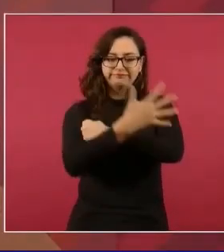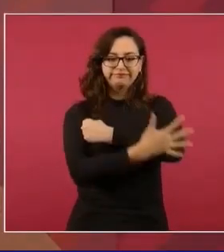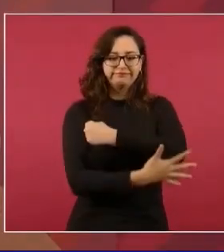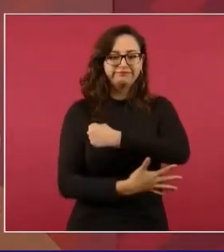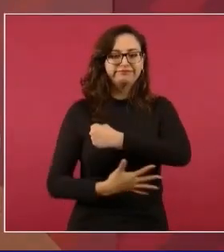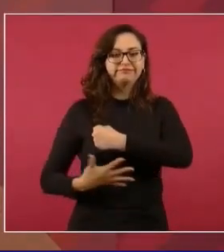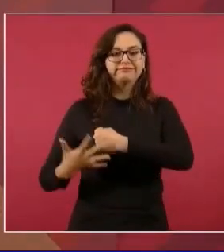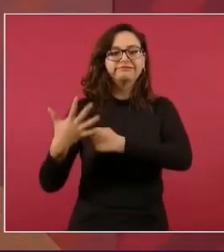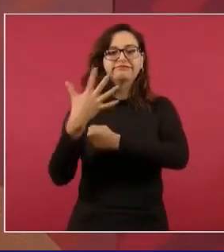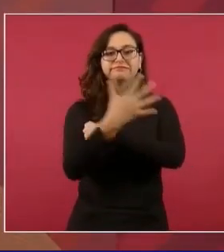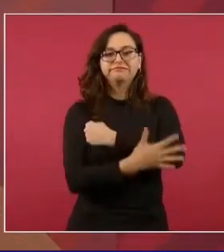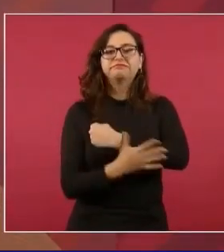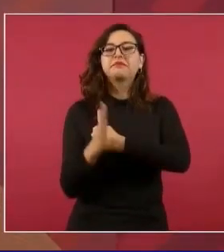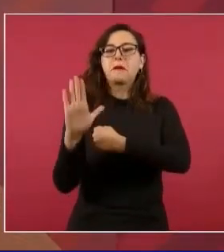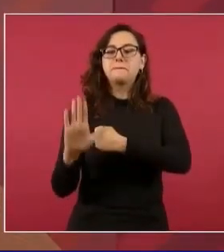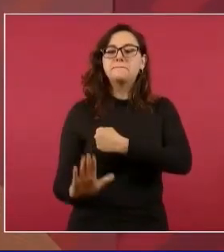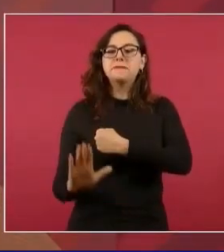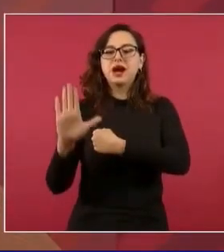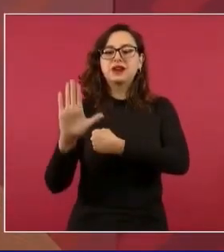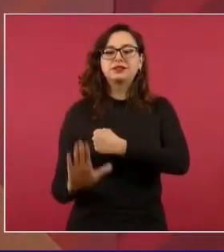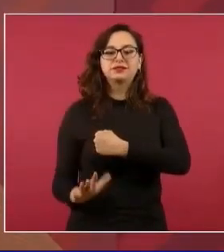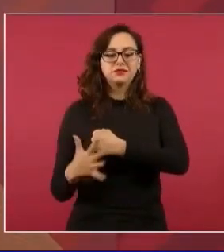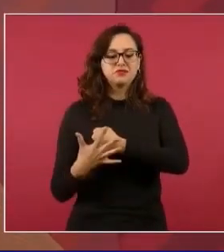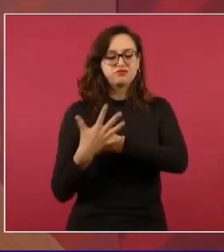es algo que protege.